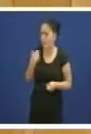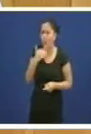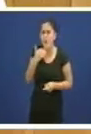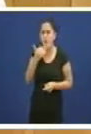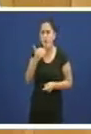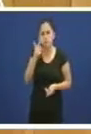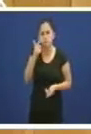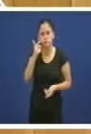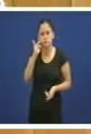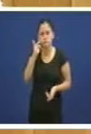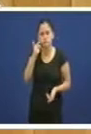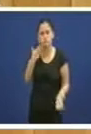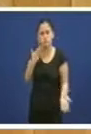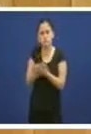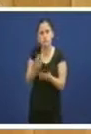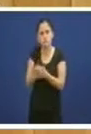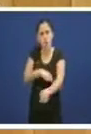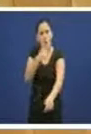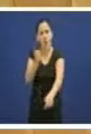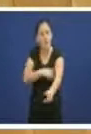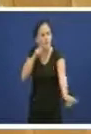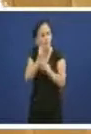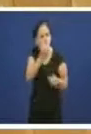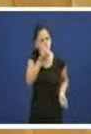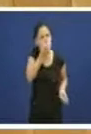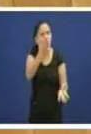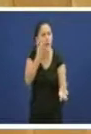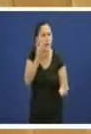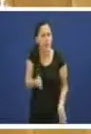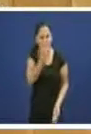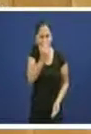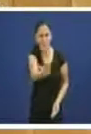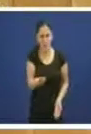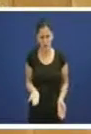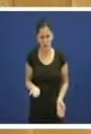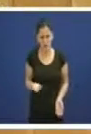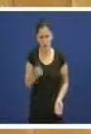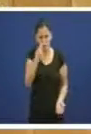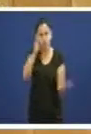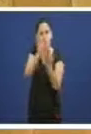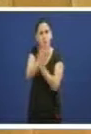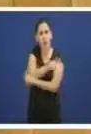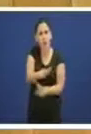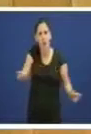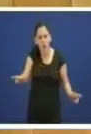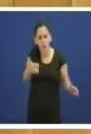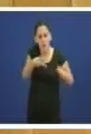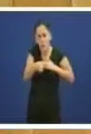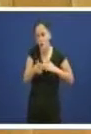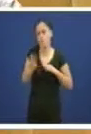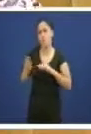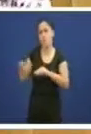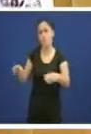coraxe un mínimo de coraxe de decirle a verdade a xente e de vir aquí a debatir de cara a xente os recortes que vostedes